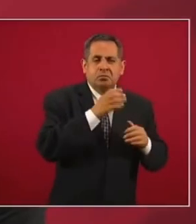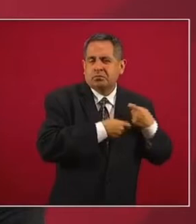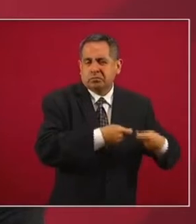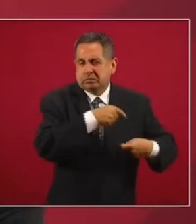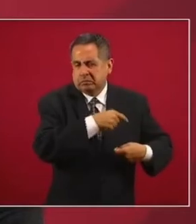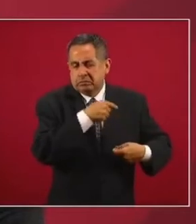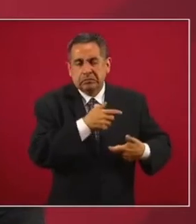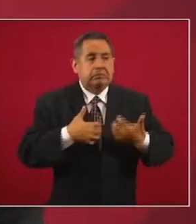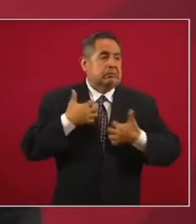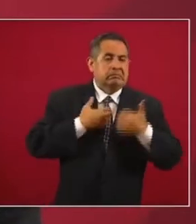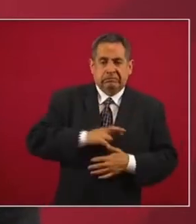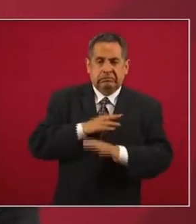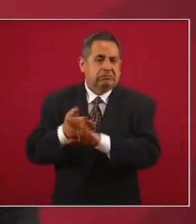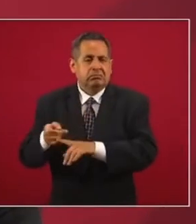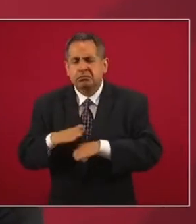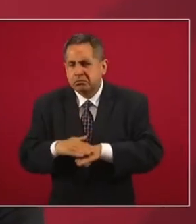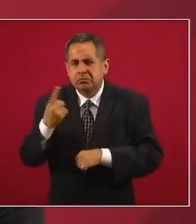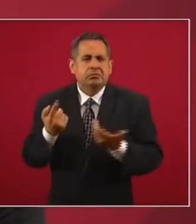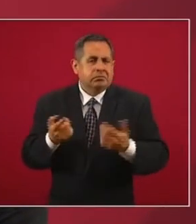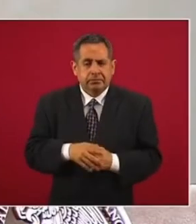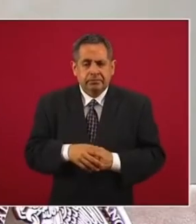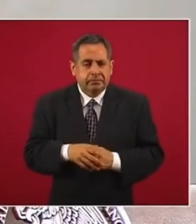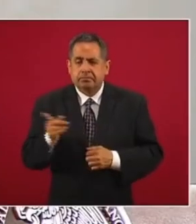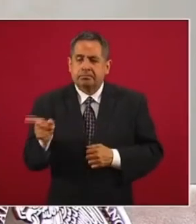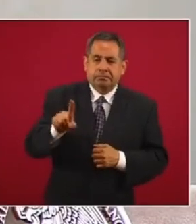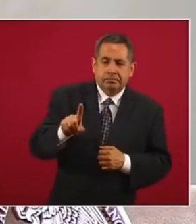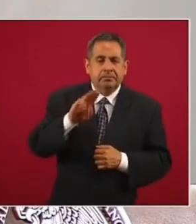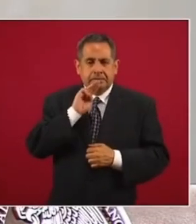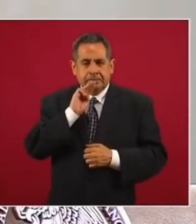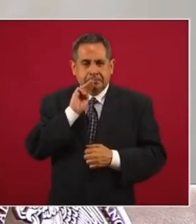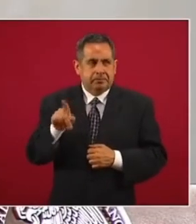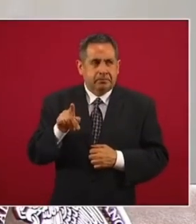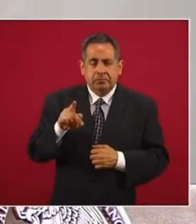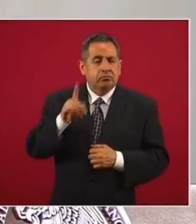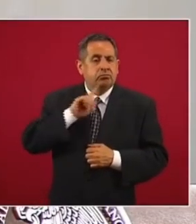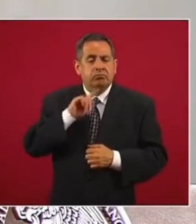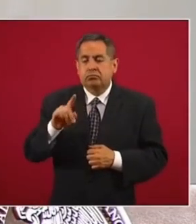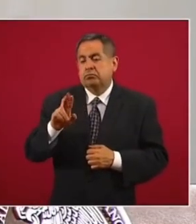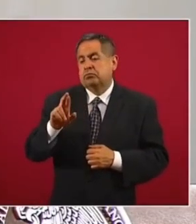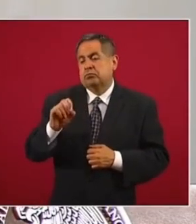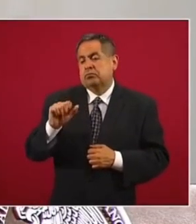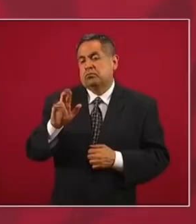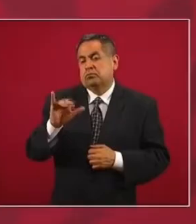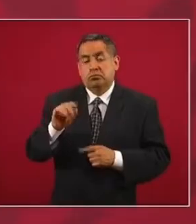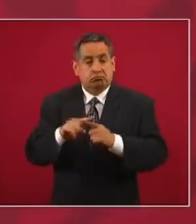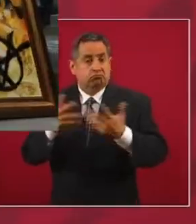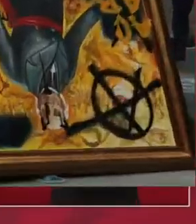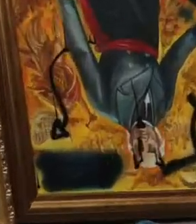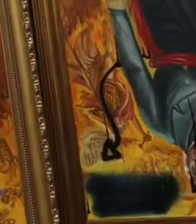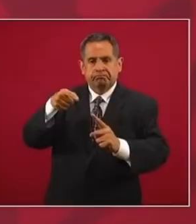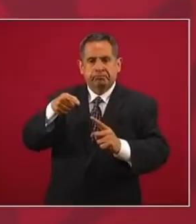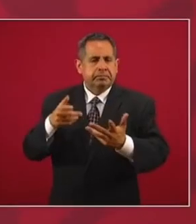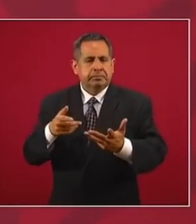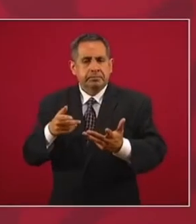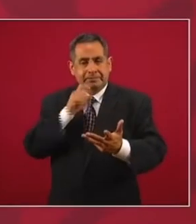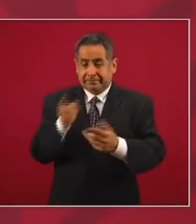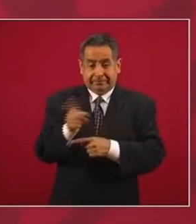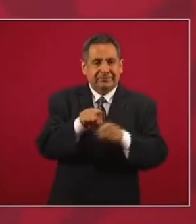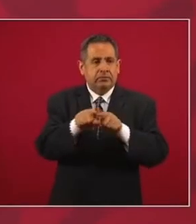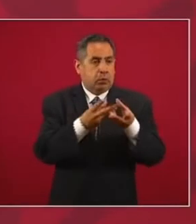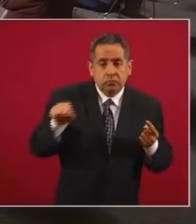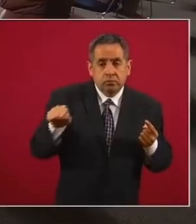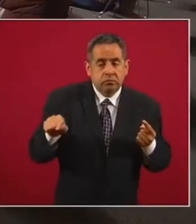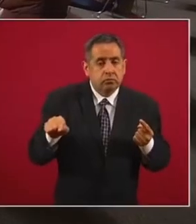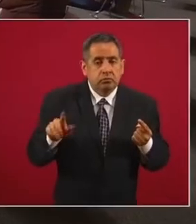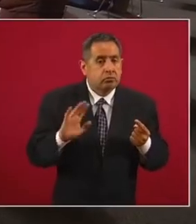por la mamá, por doña Rosario, y por el hermano